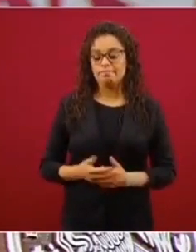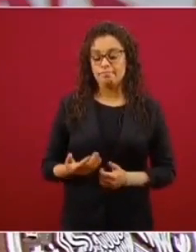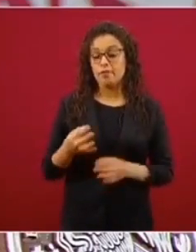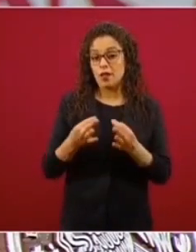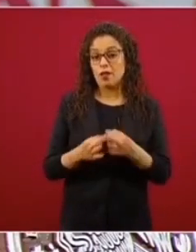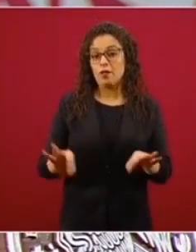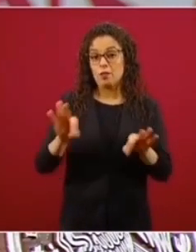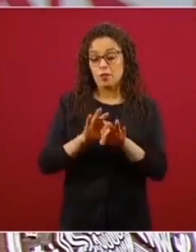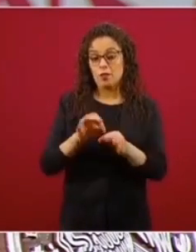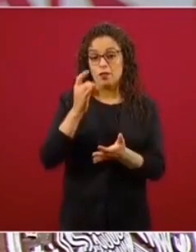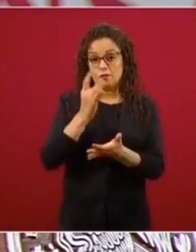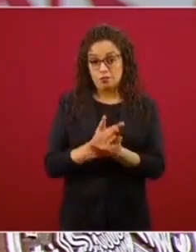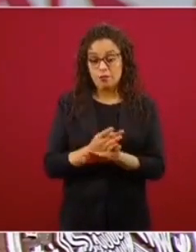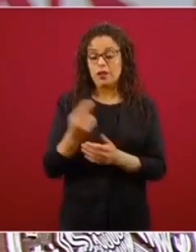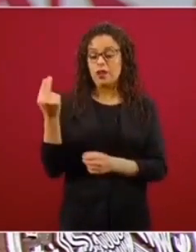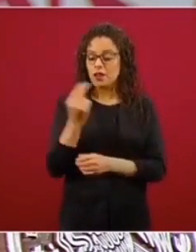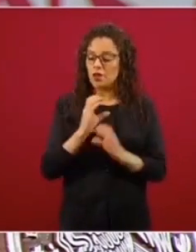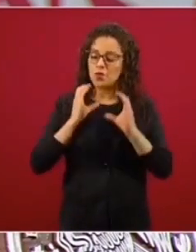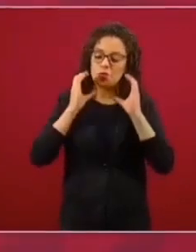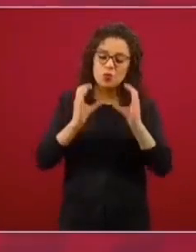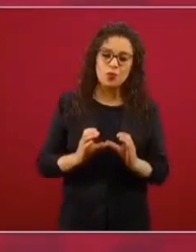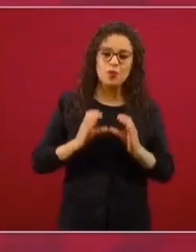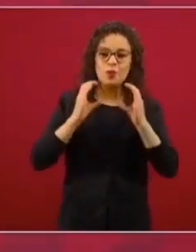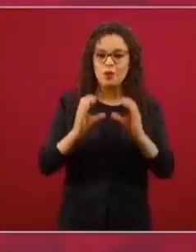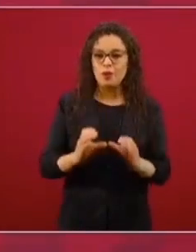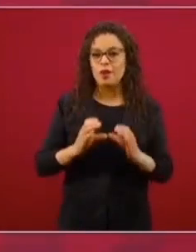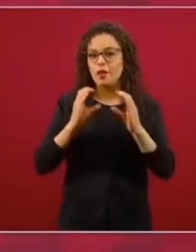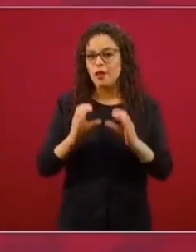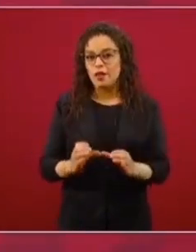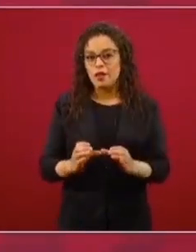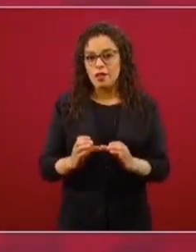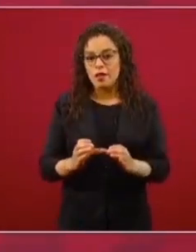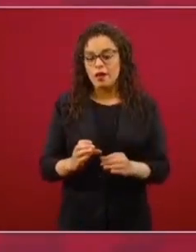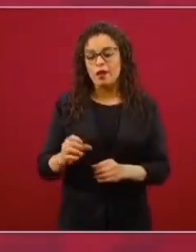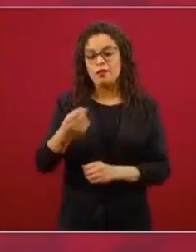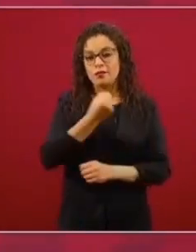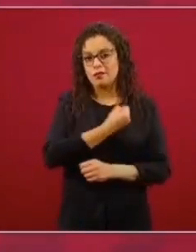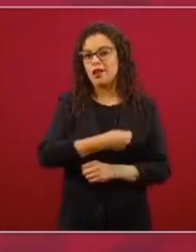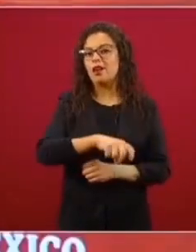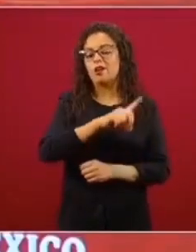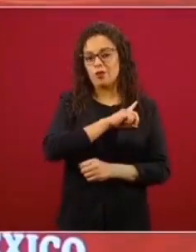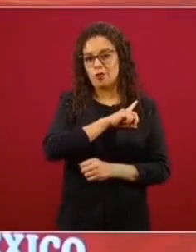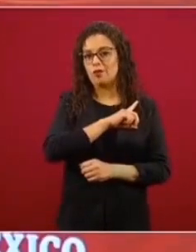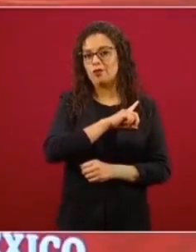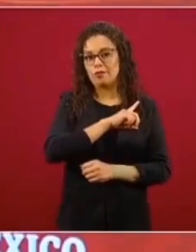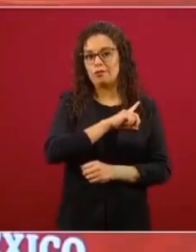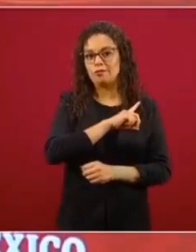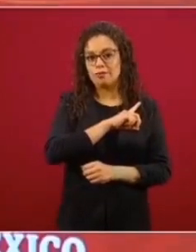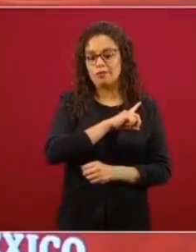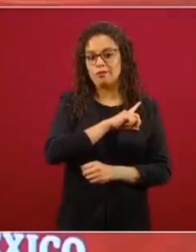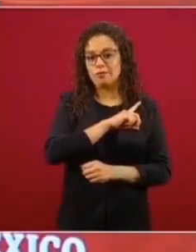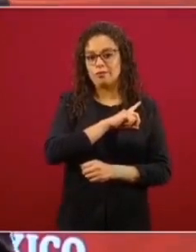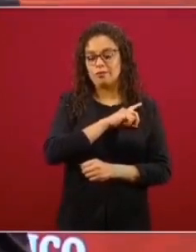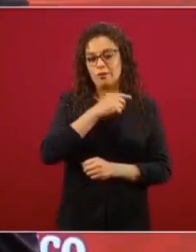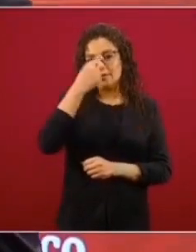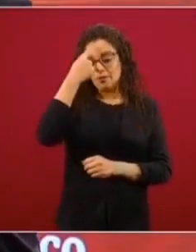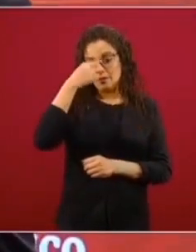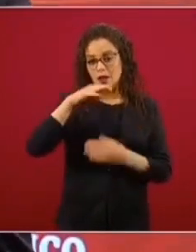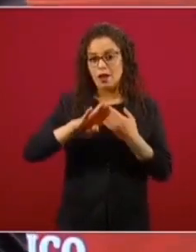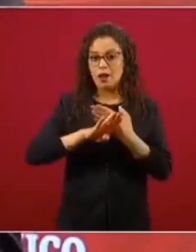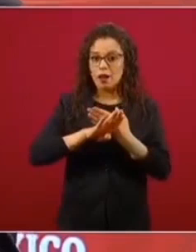cuidando que no vaya a regresar la